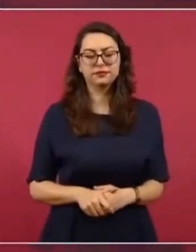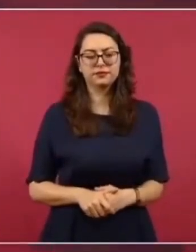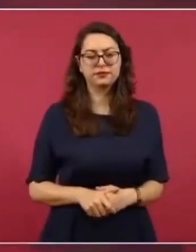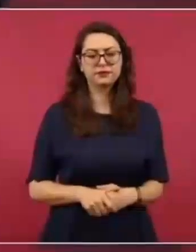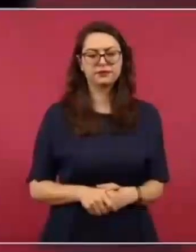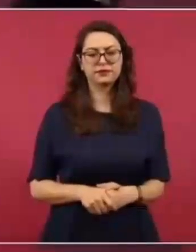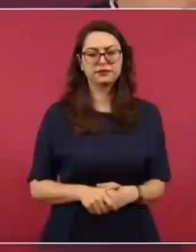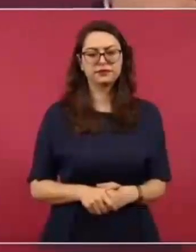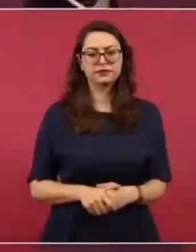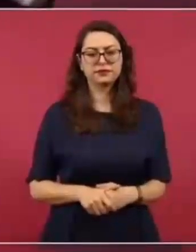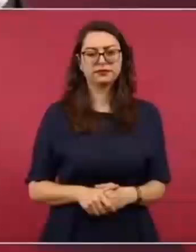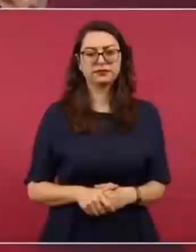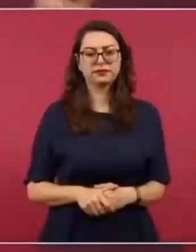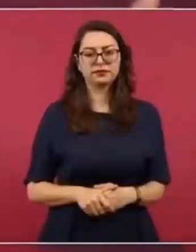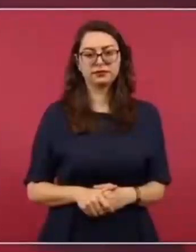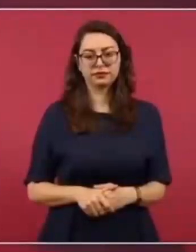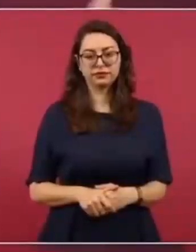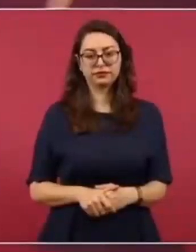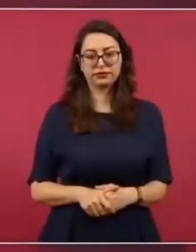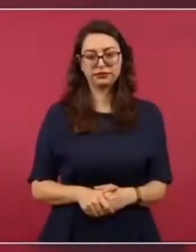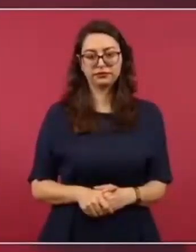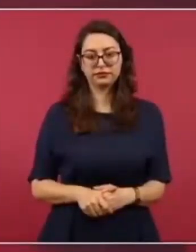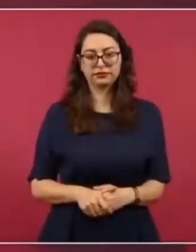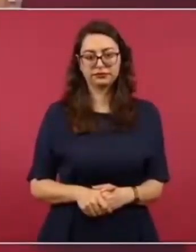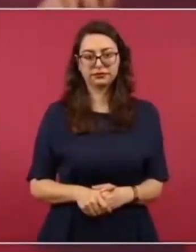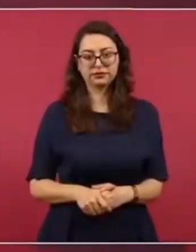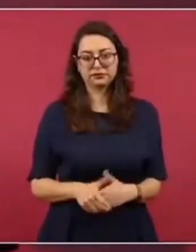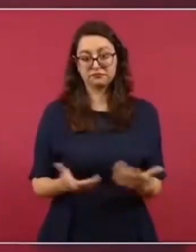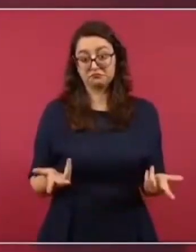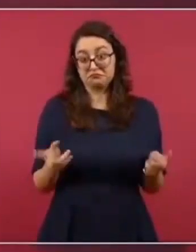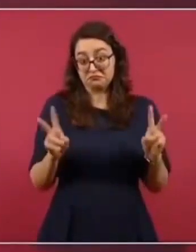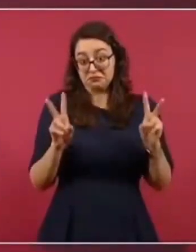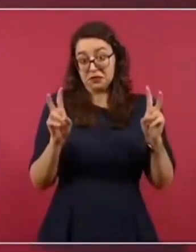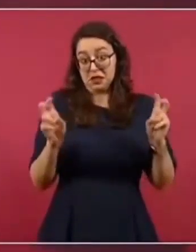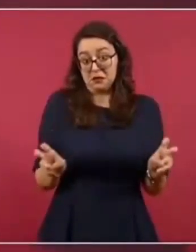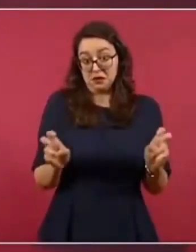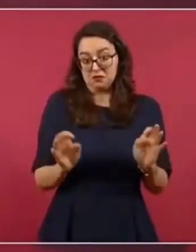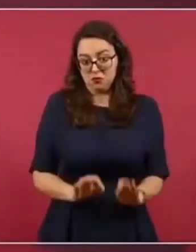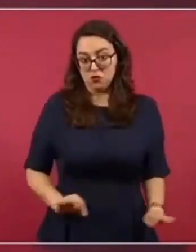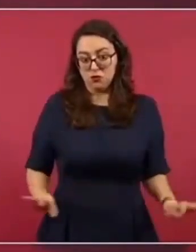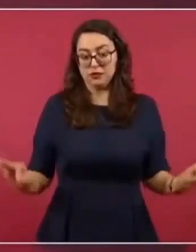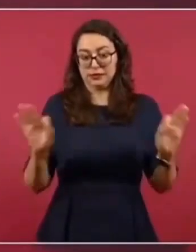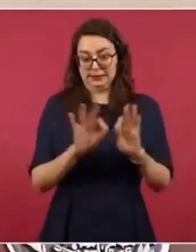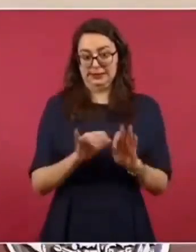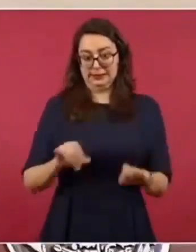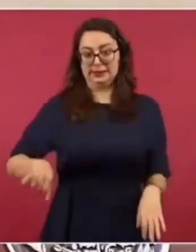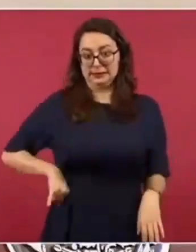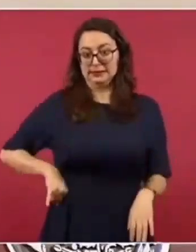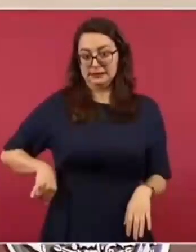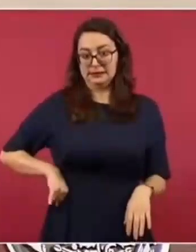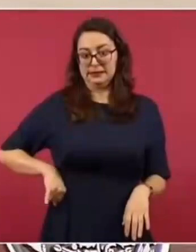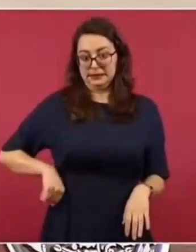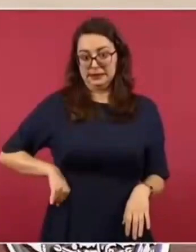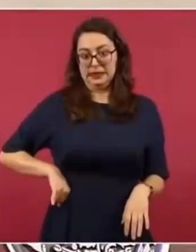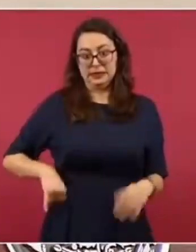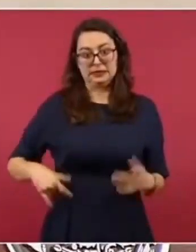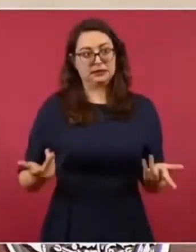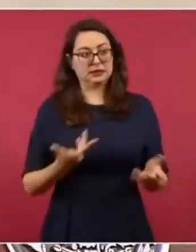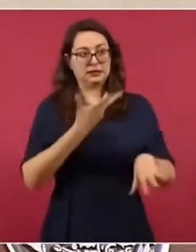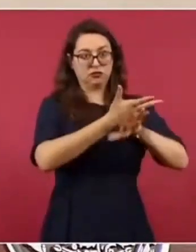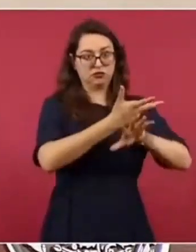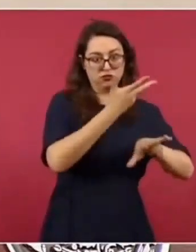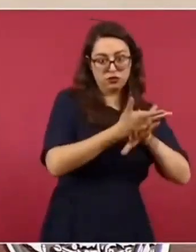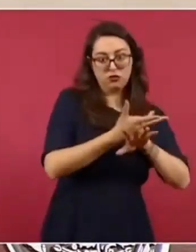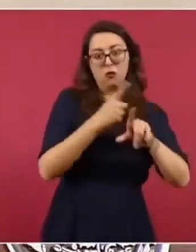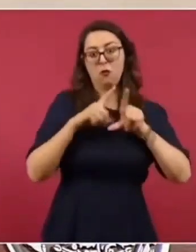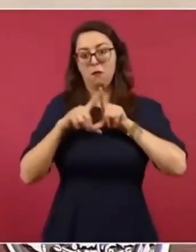y ya que estamos tratando el tema, además, es un asunto de interés para los dos pueblos, las